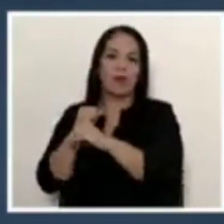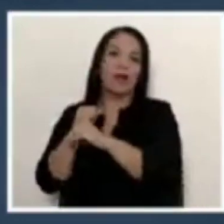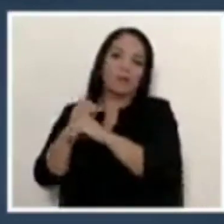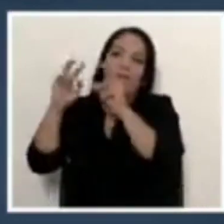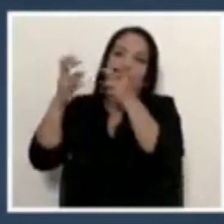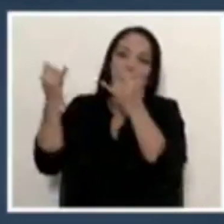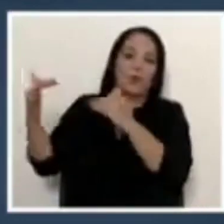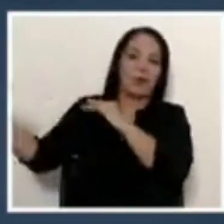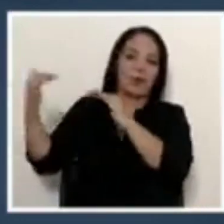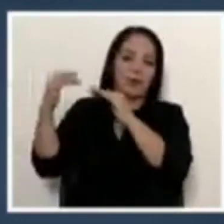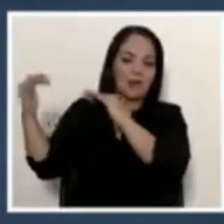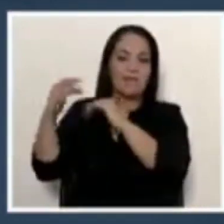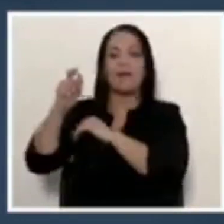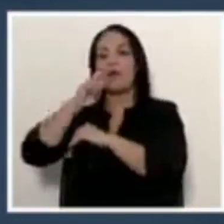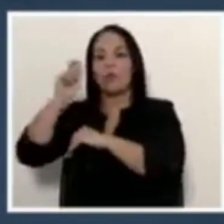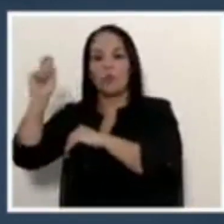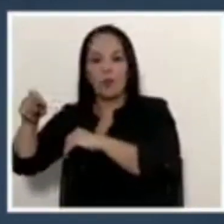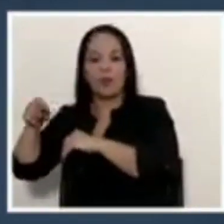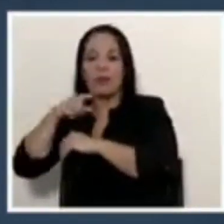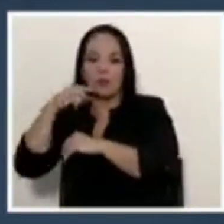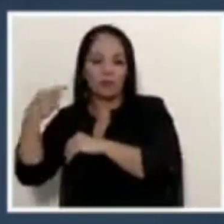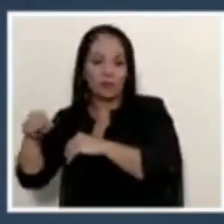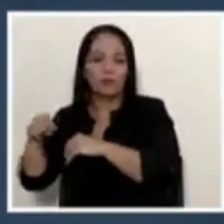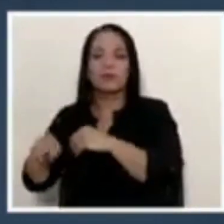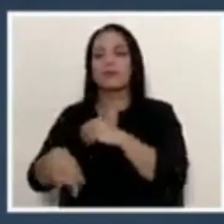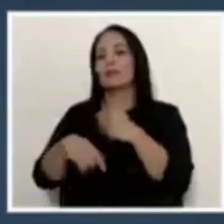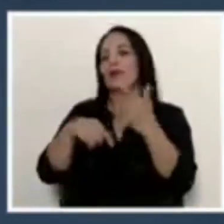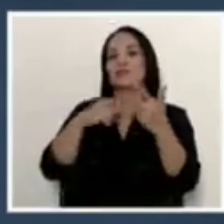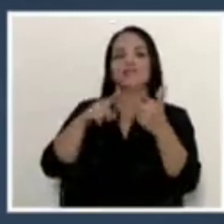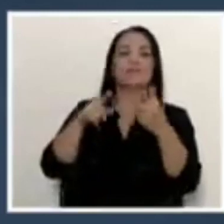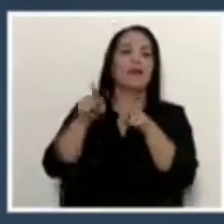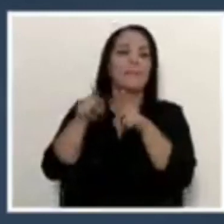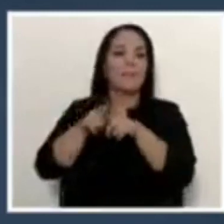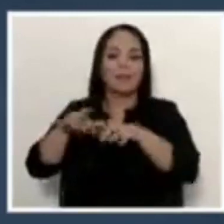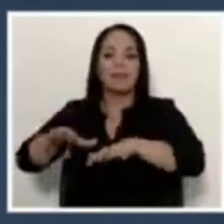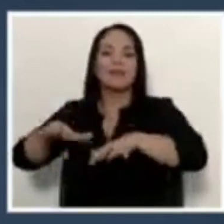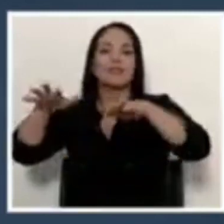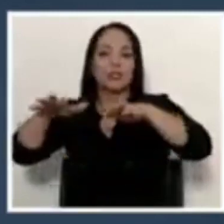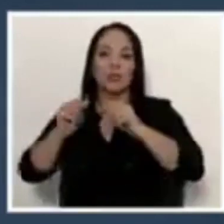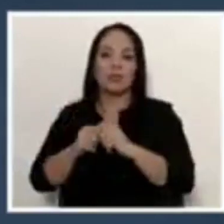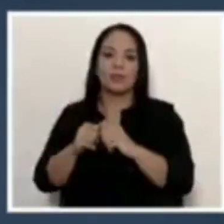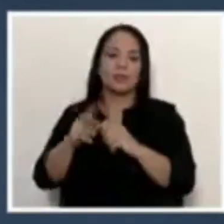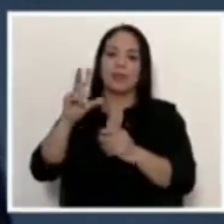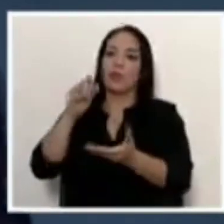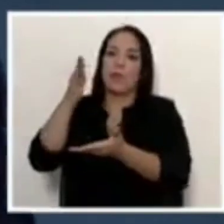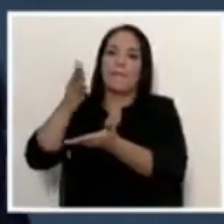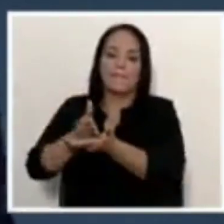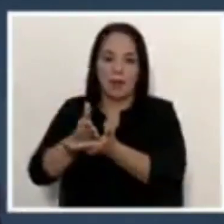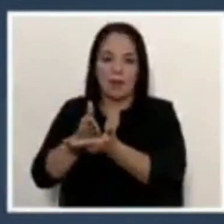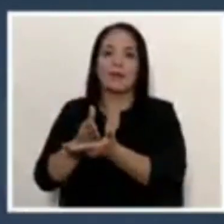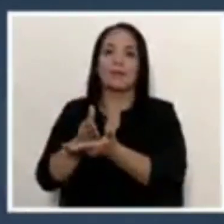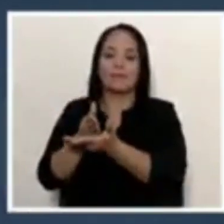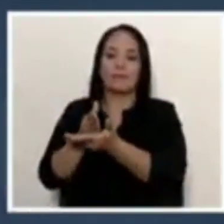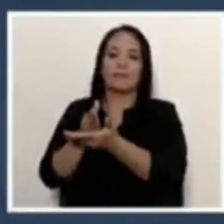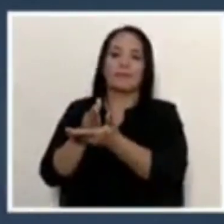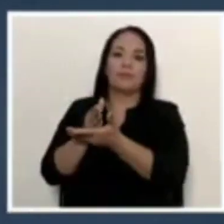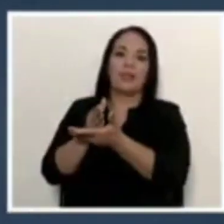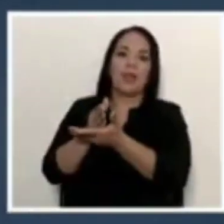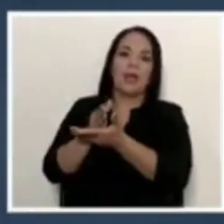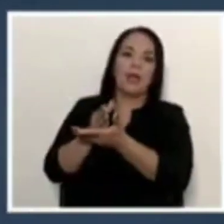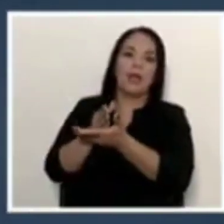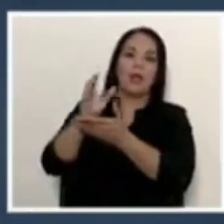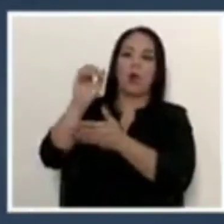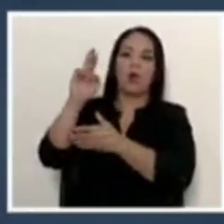una guerra en Ucrania, hablando también de las tensiones que no cesan en el lejano oriente